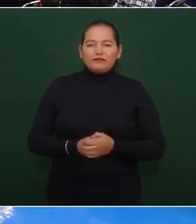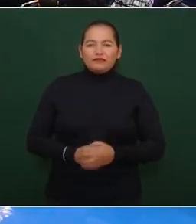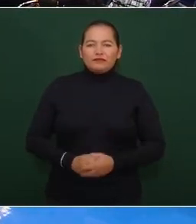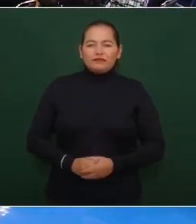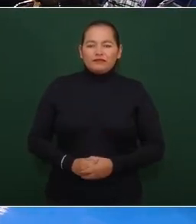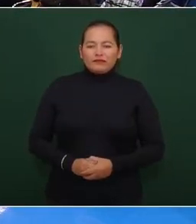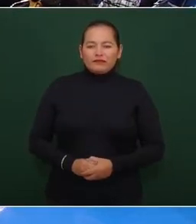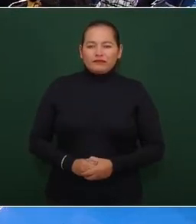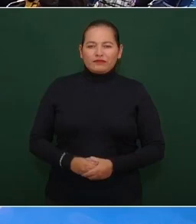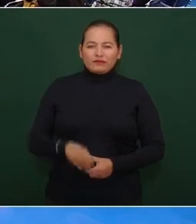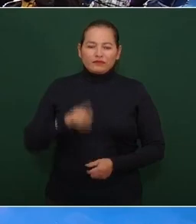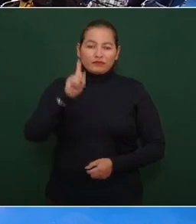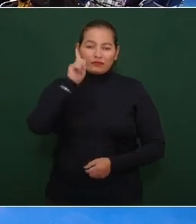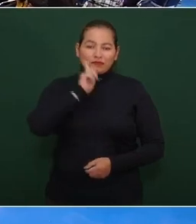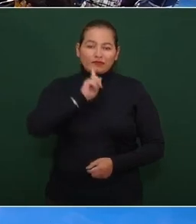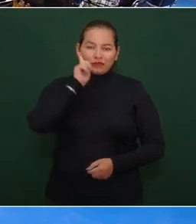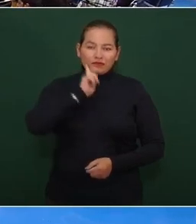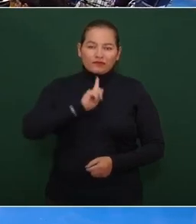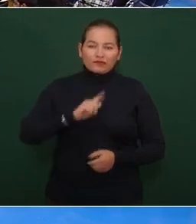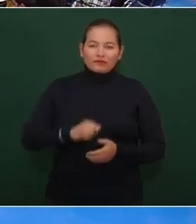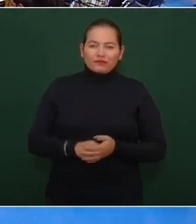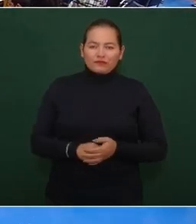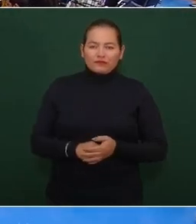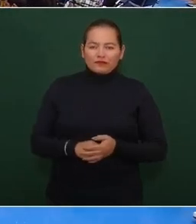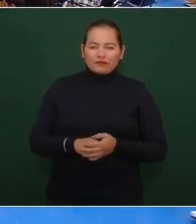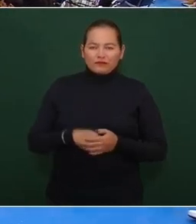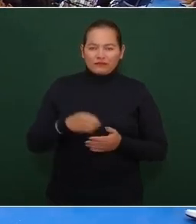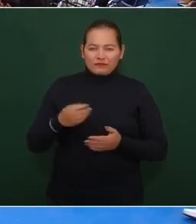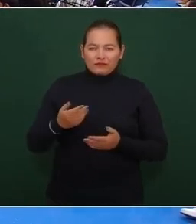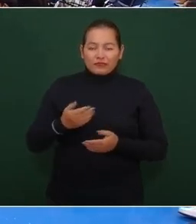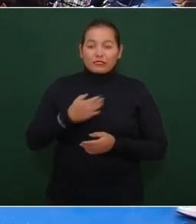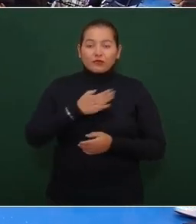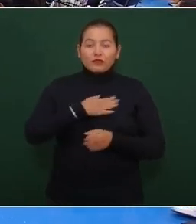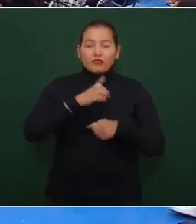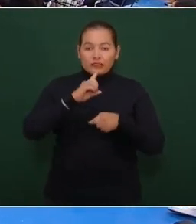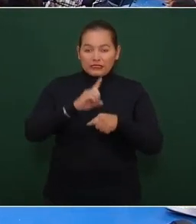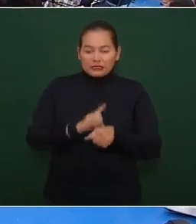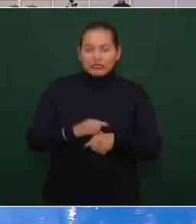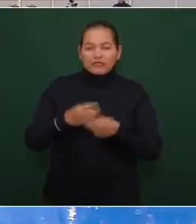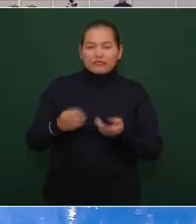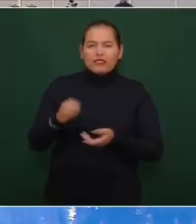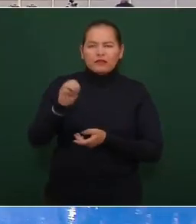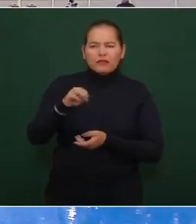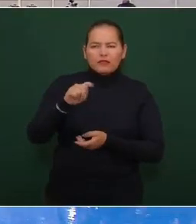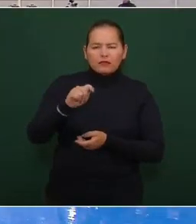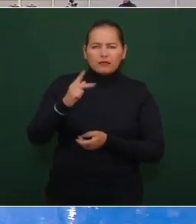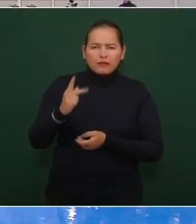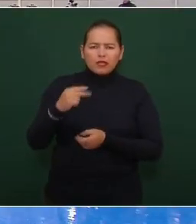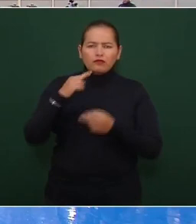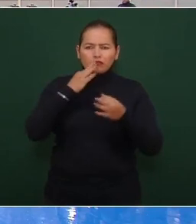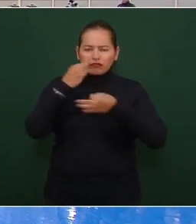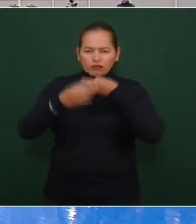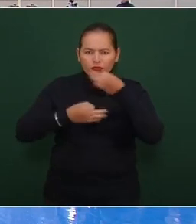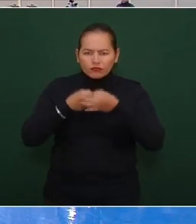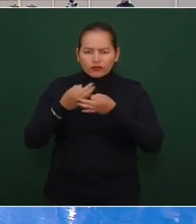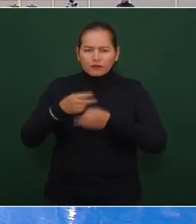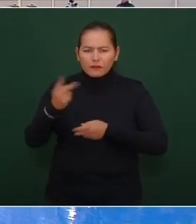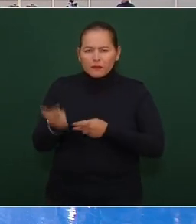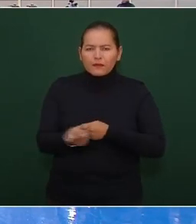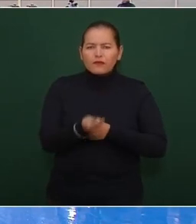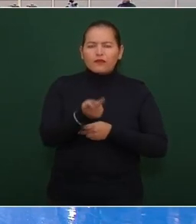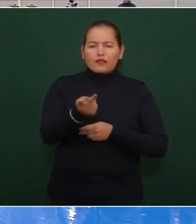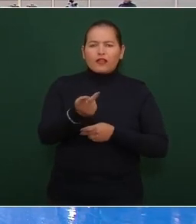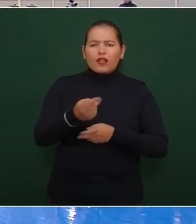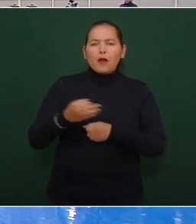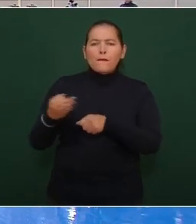puras mujeres buenos días presidente ya que en este Fano de MTP noticias preguntarle que llamado le hacen los morenistas